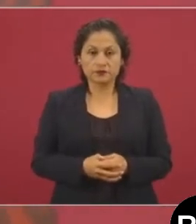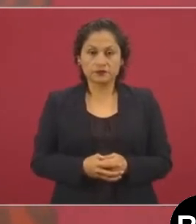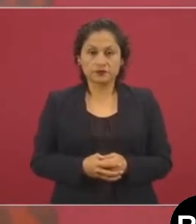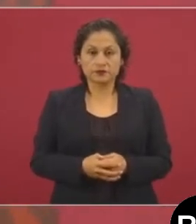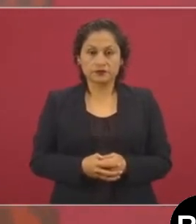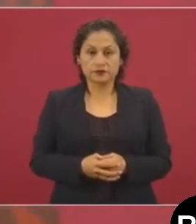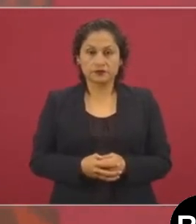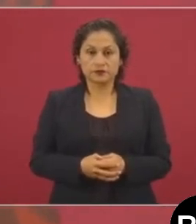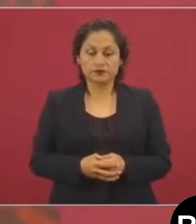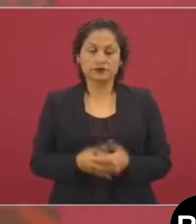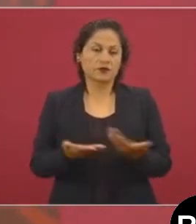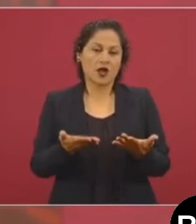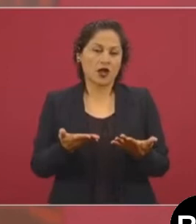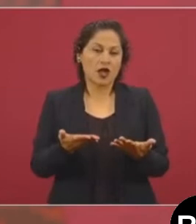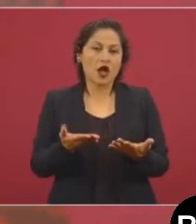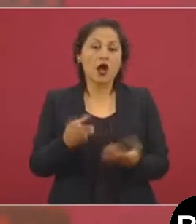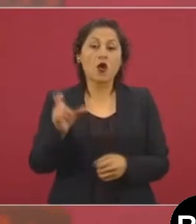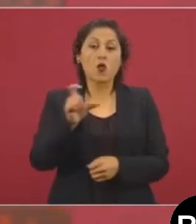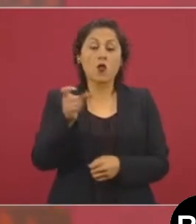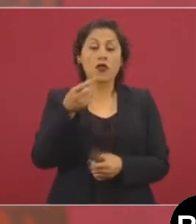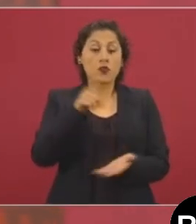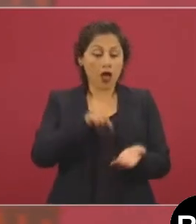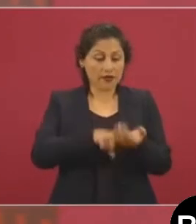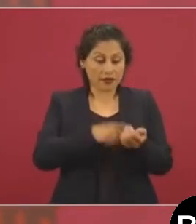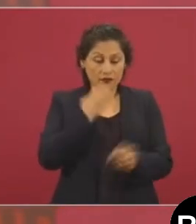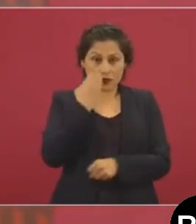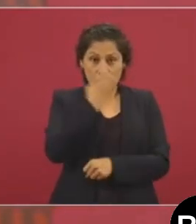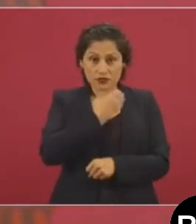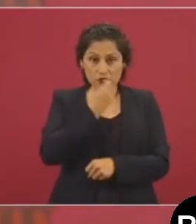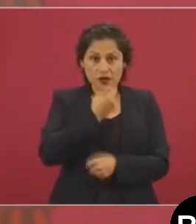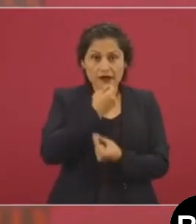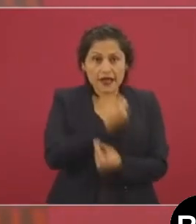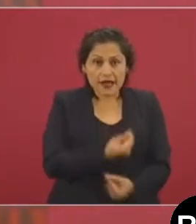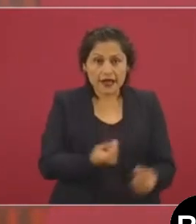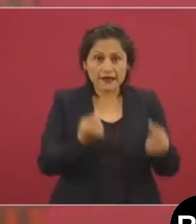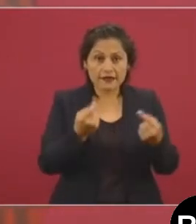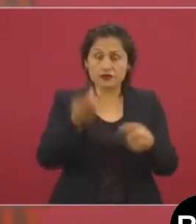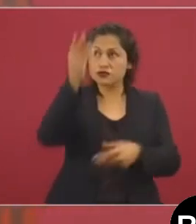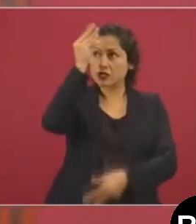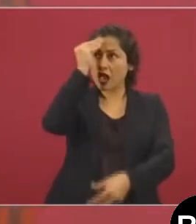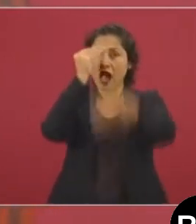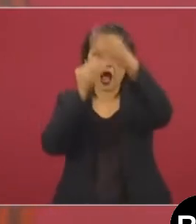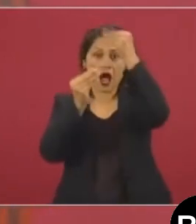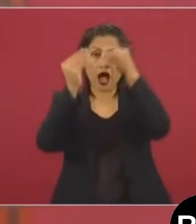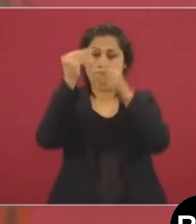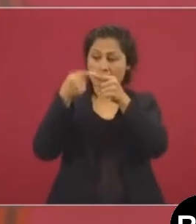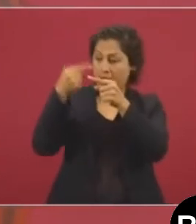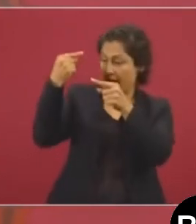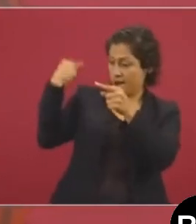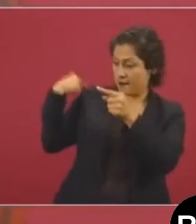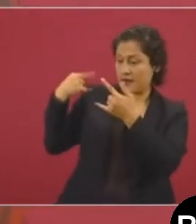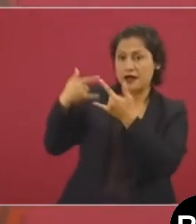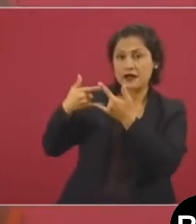la escuela recordando a nuestros héroes todos los lunes,